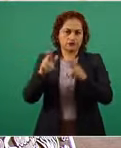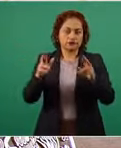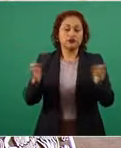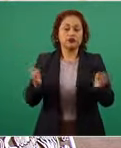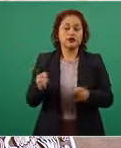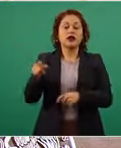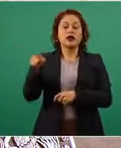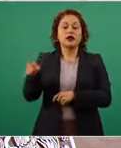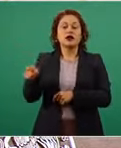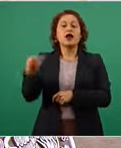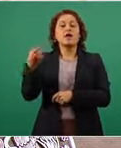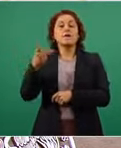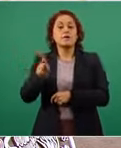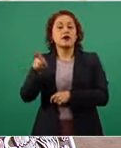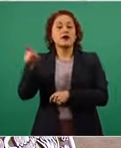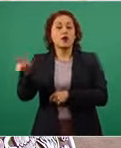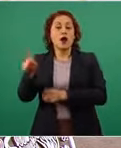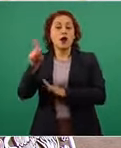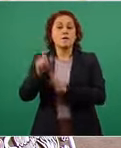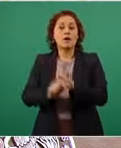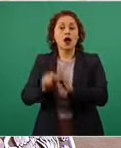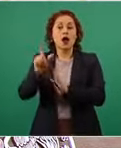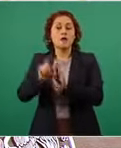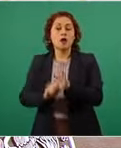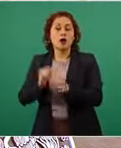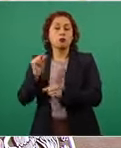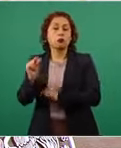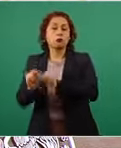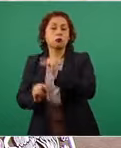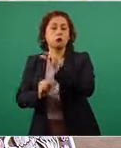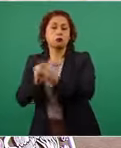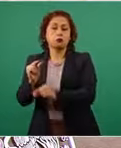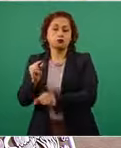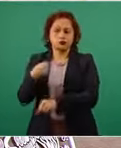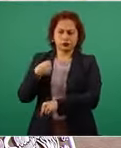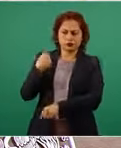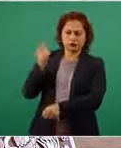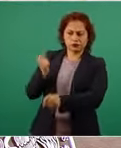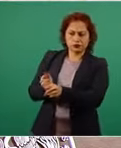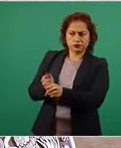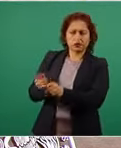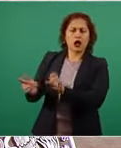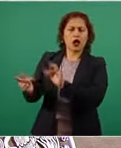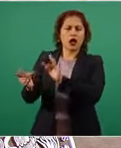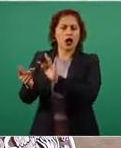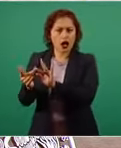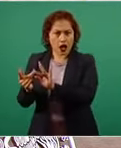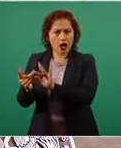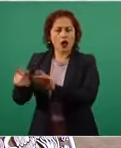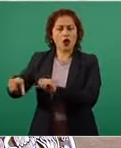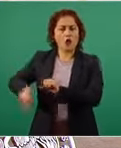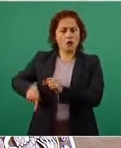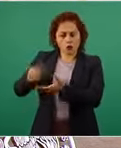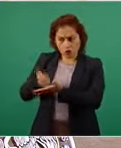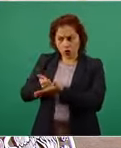nos lo convocamos tuvieron todo el apoyo del Estado y empezaron a hacer 500 respiradores por mes